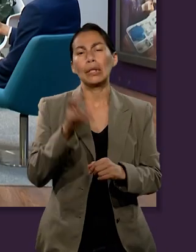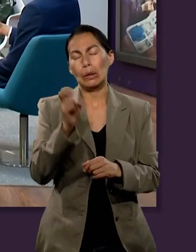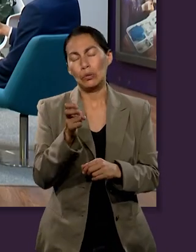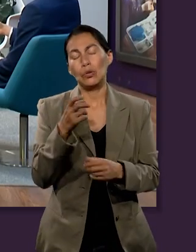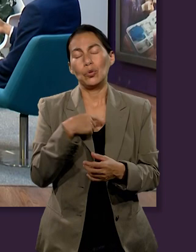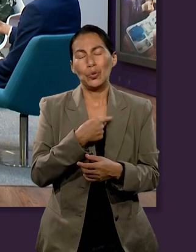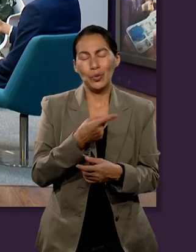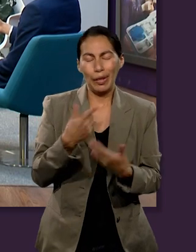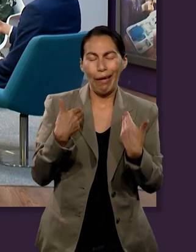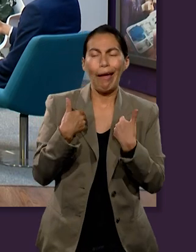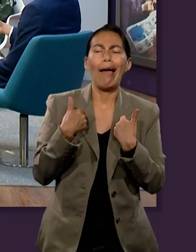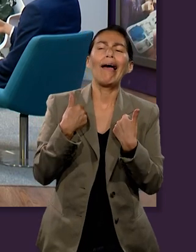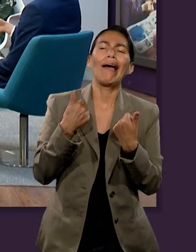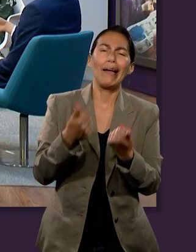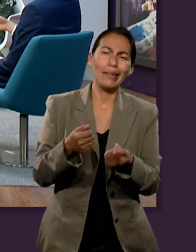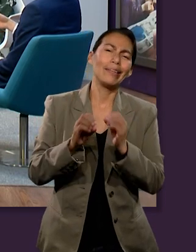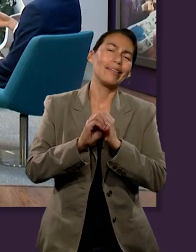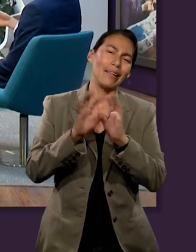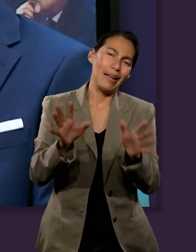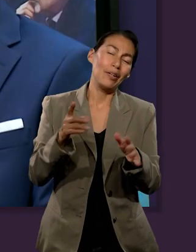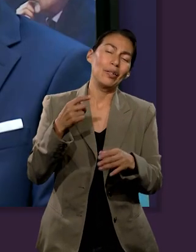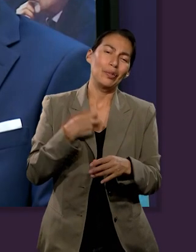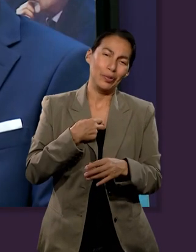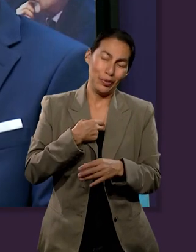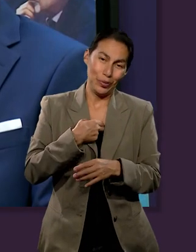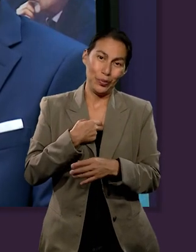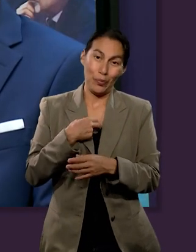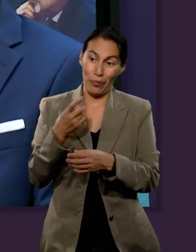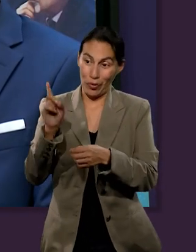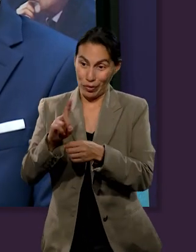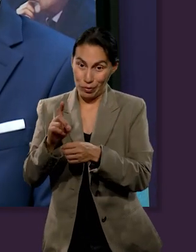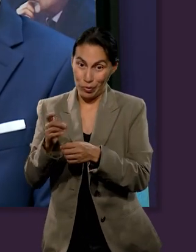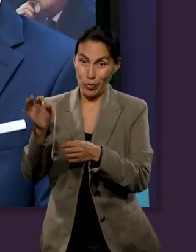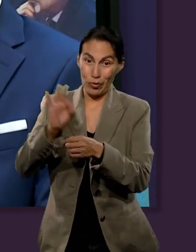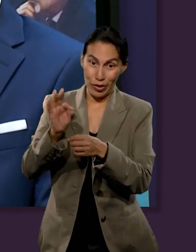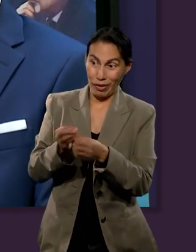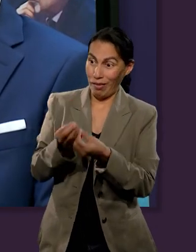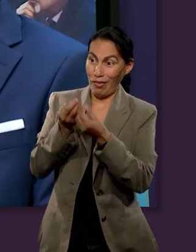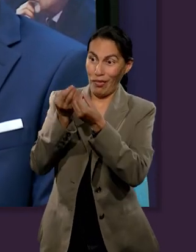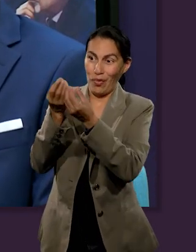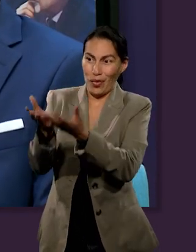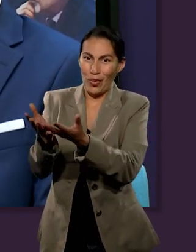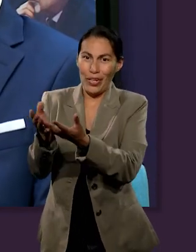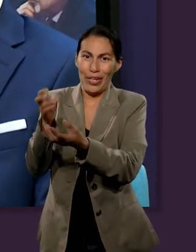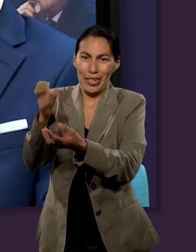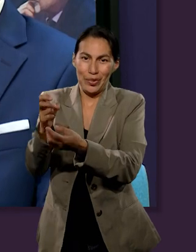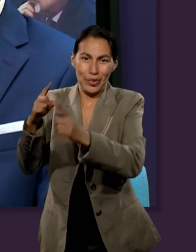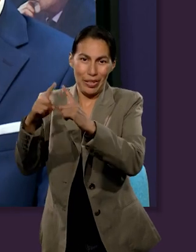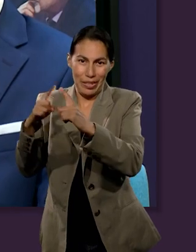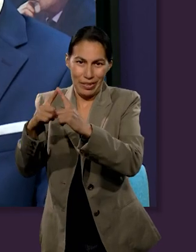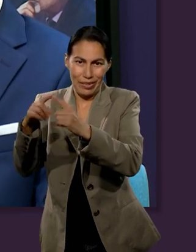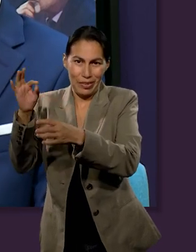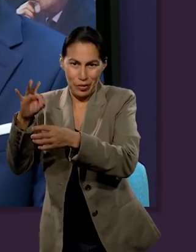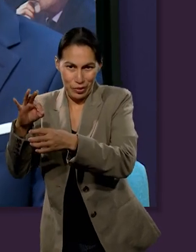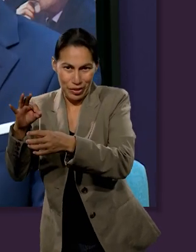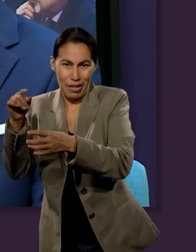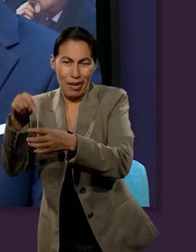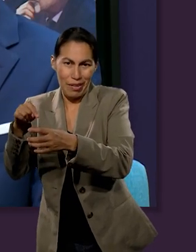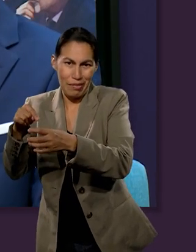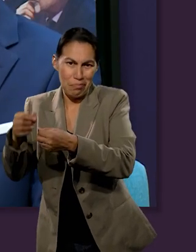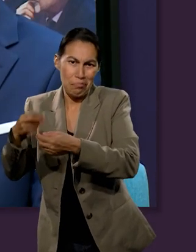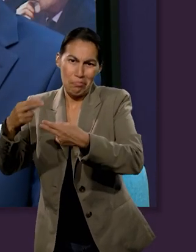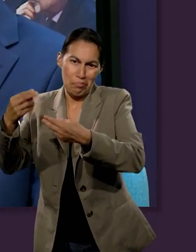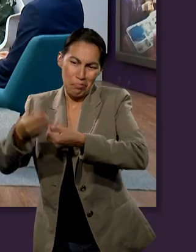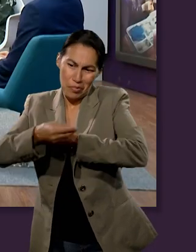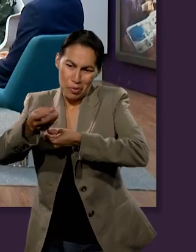Por lo tanto, entendiendo eso, nos damos cuenta de que a nosotros dar los diezmos y las ofrendas, esos diezmos se van directamente a la tesorería de la iglesia.